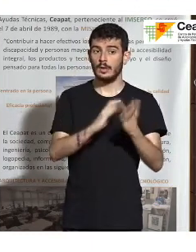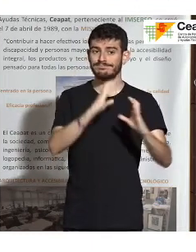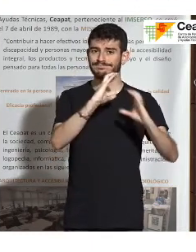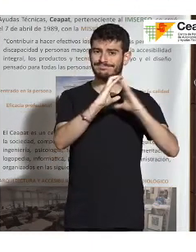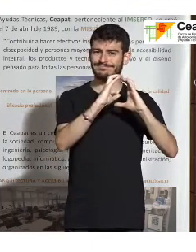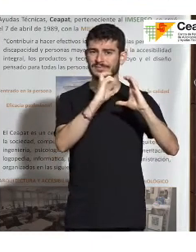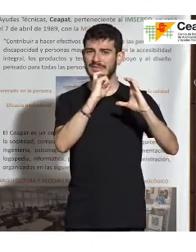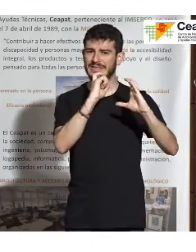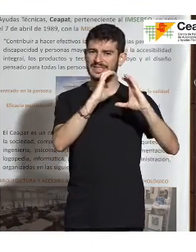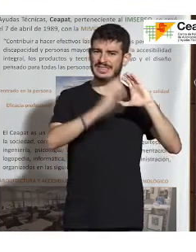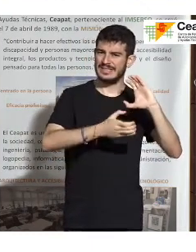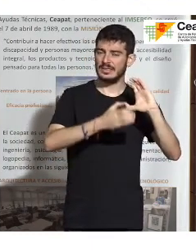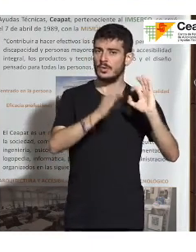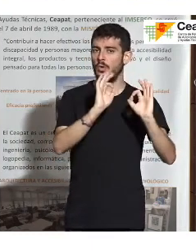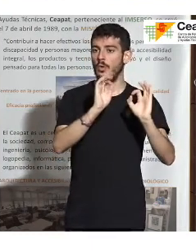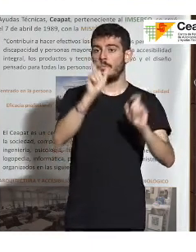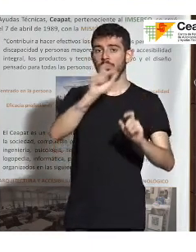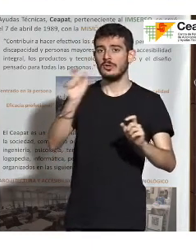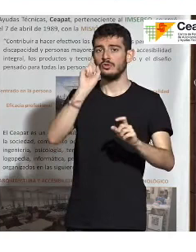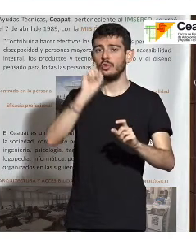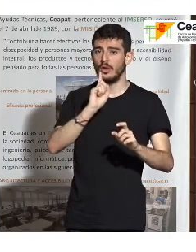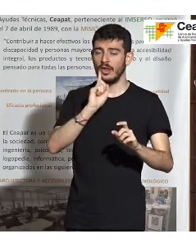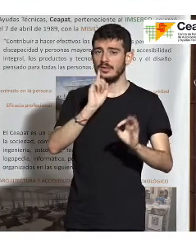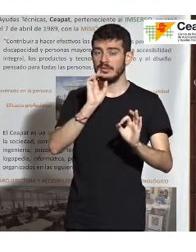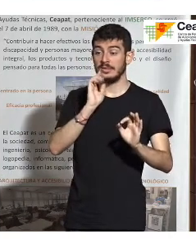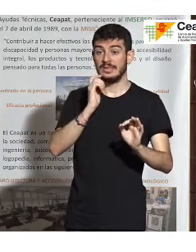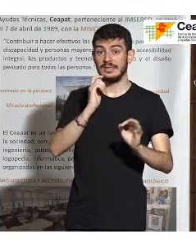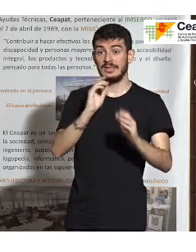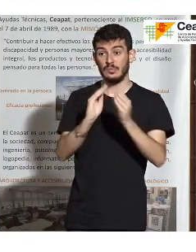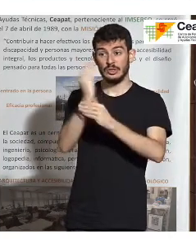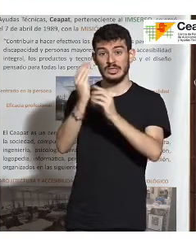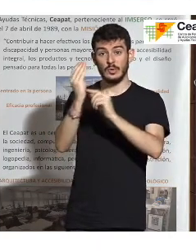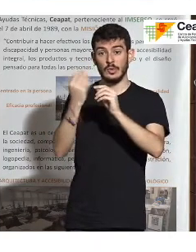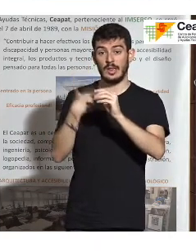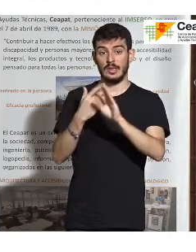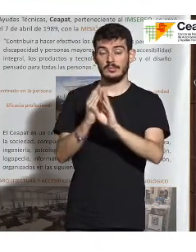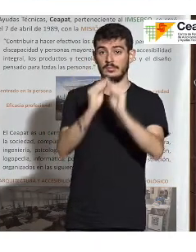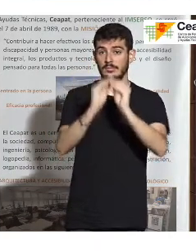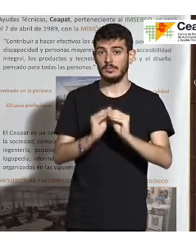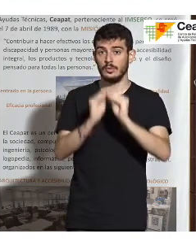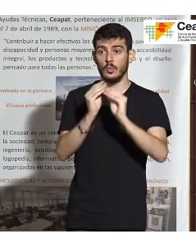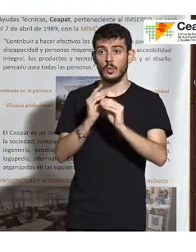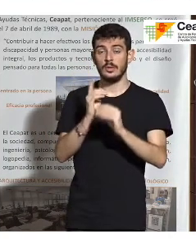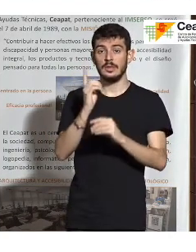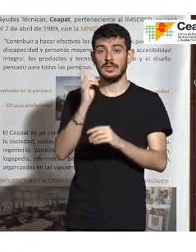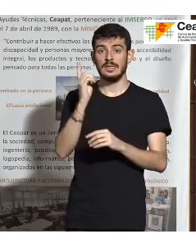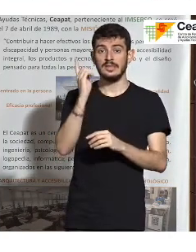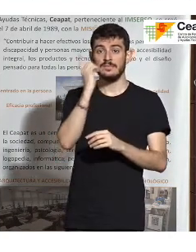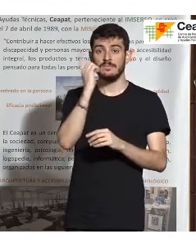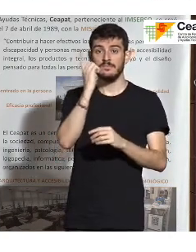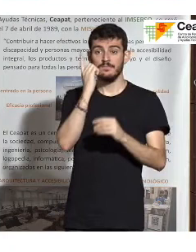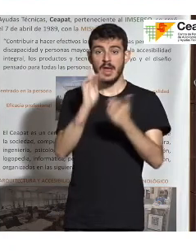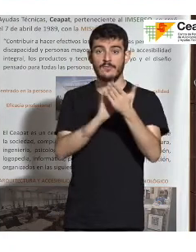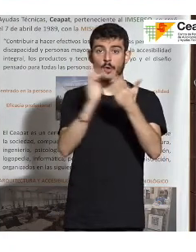comunicación o personas sordas, dispositivos desarrollados en smartphones o tablets para que puedan comunicarse mediante